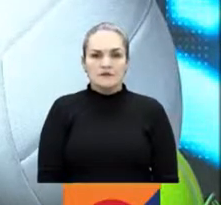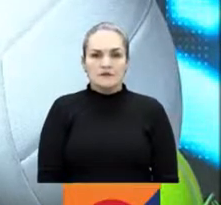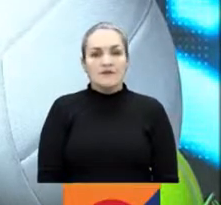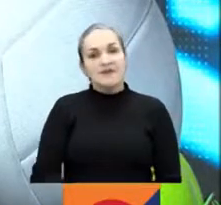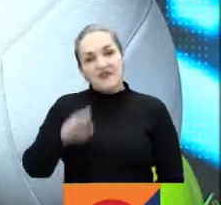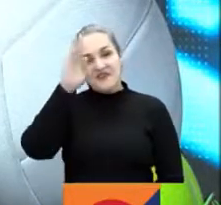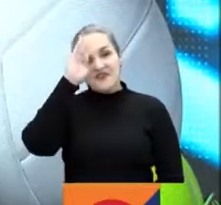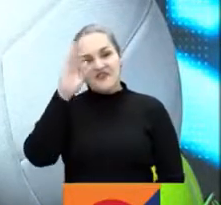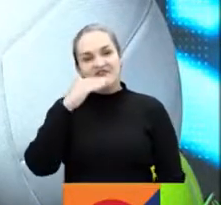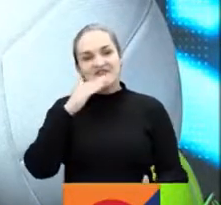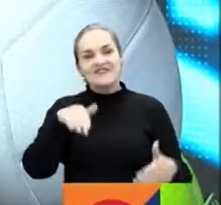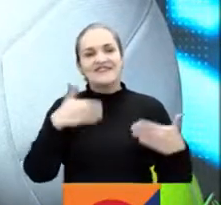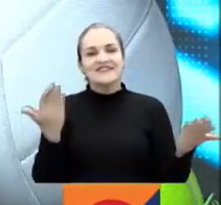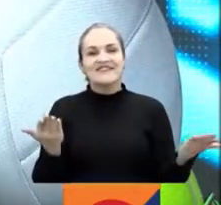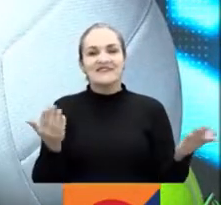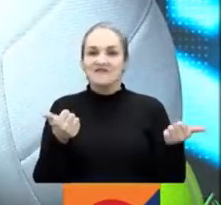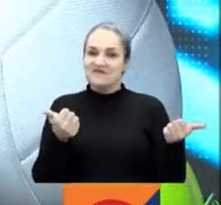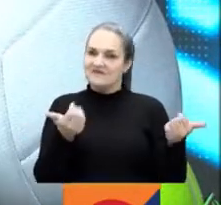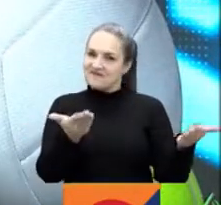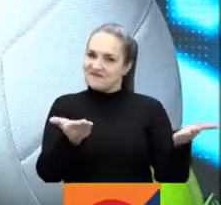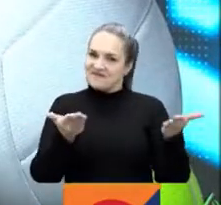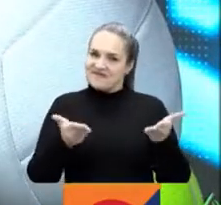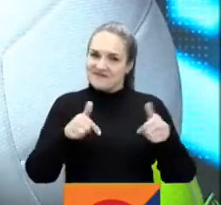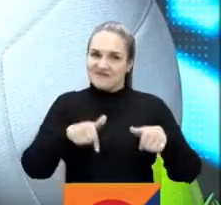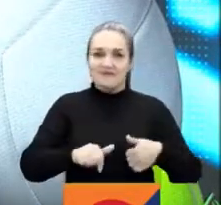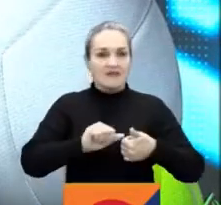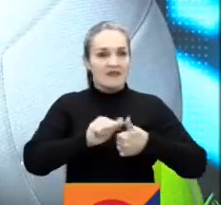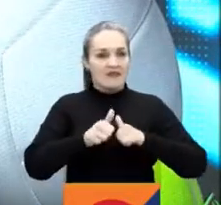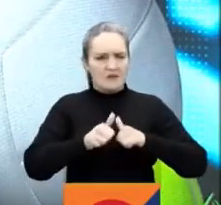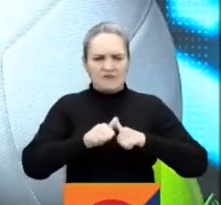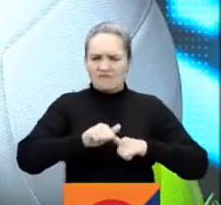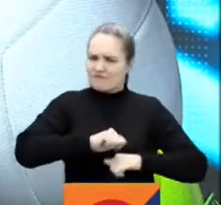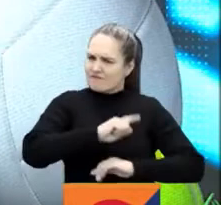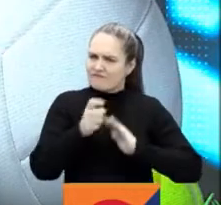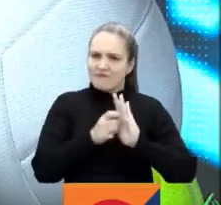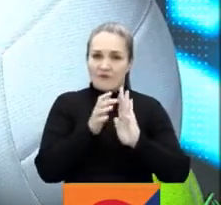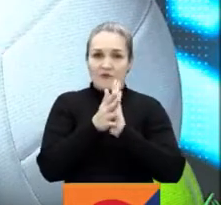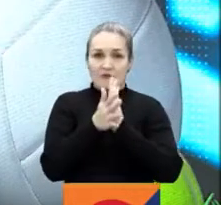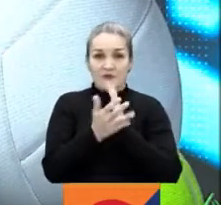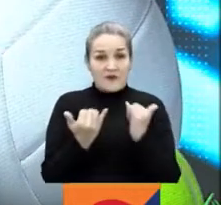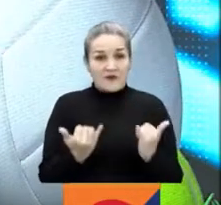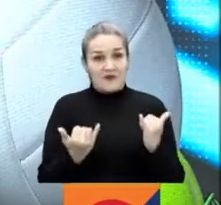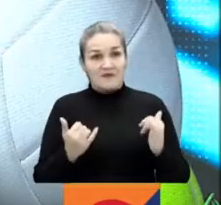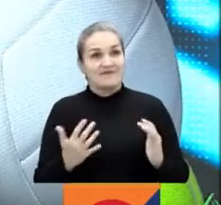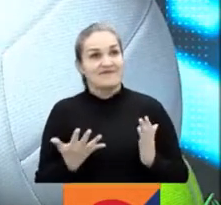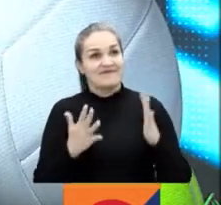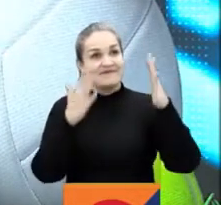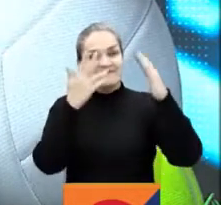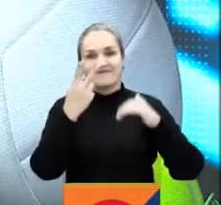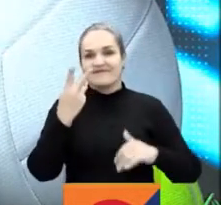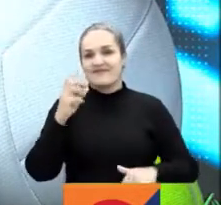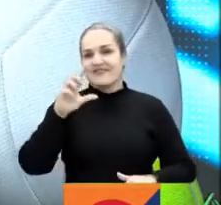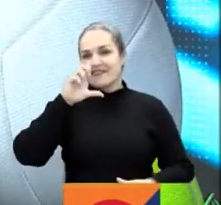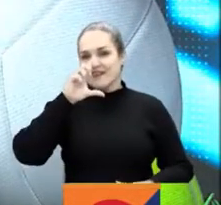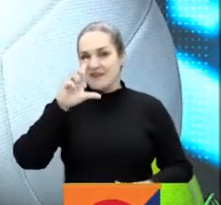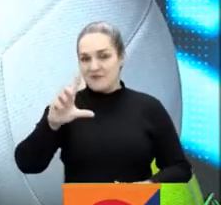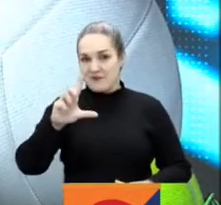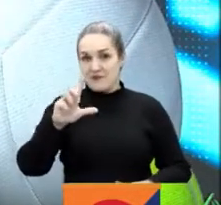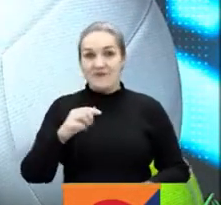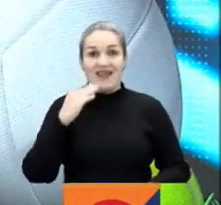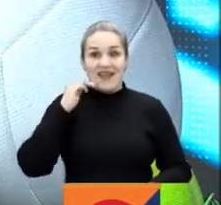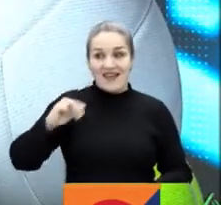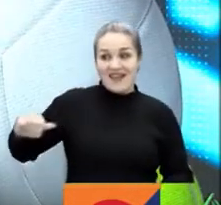Hola, ¿qué tal? ¿Cómo están? Bienvenidos a toda la información deportiva. Hoy en la celebración, por cierto, de este 20 de julio, nuestras